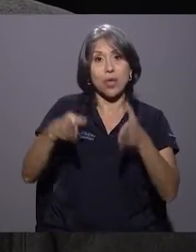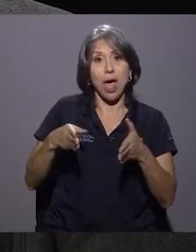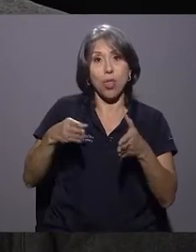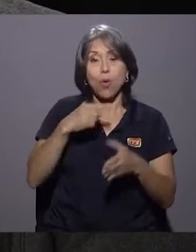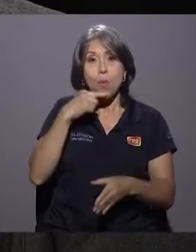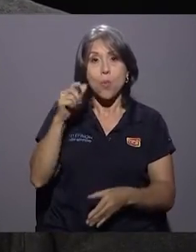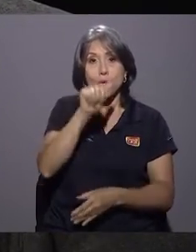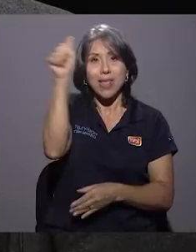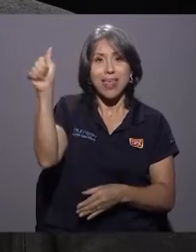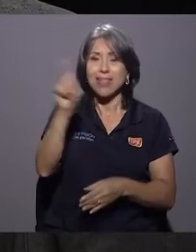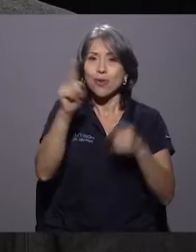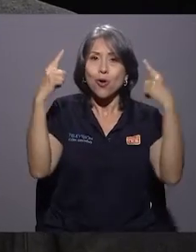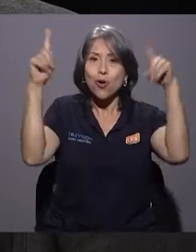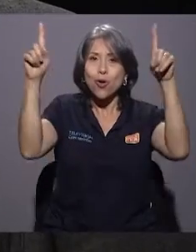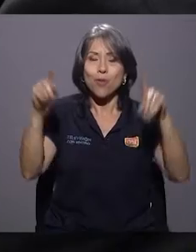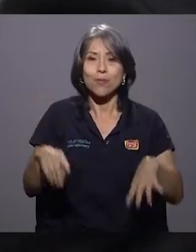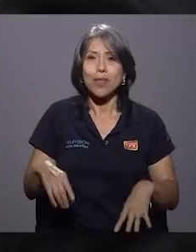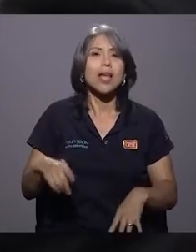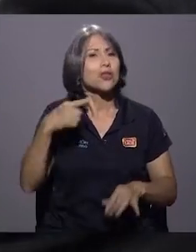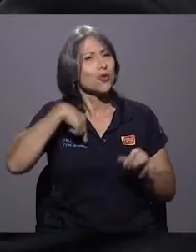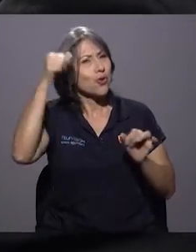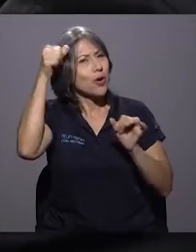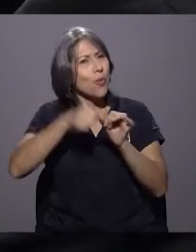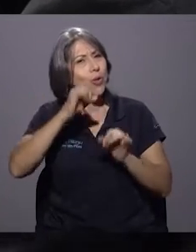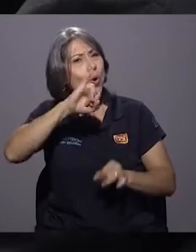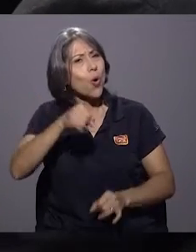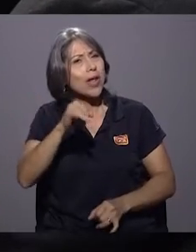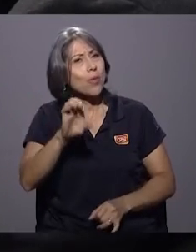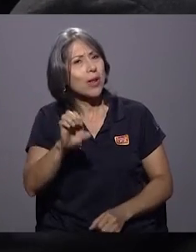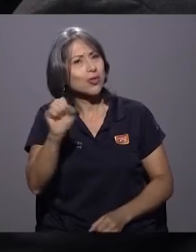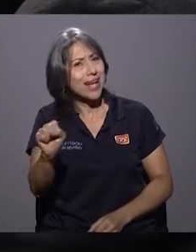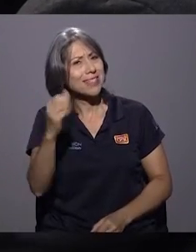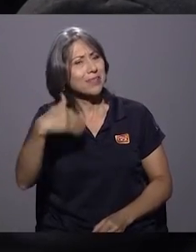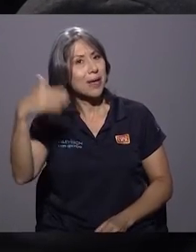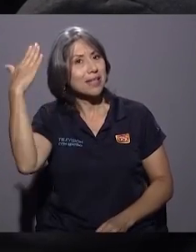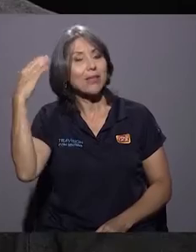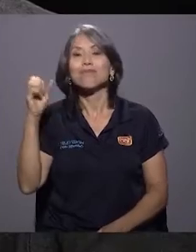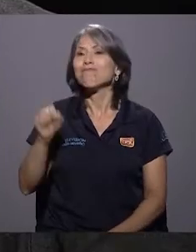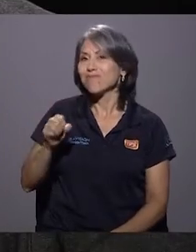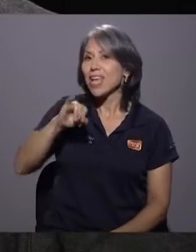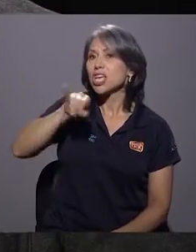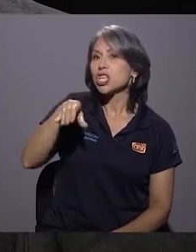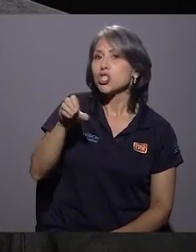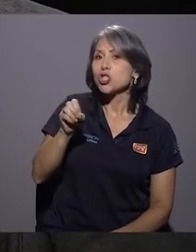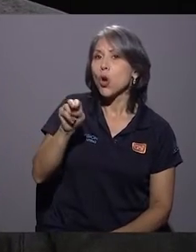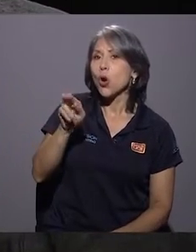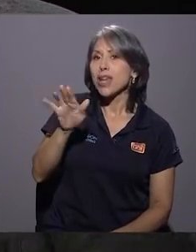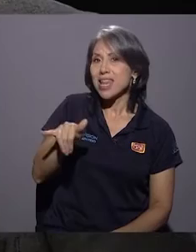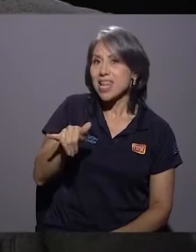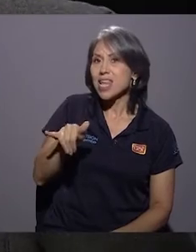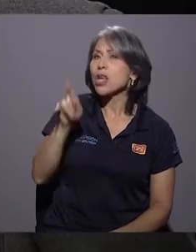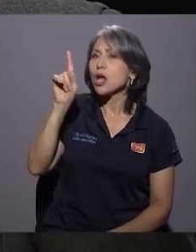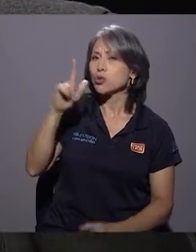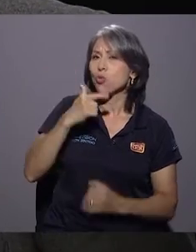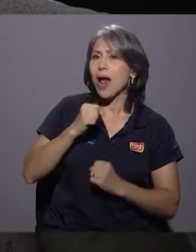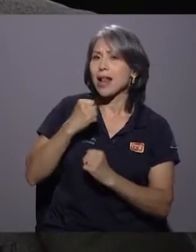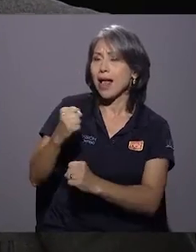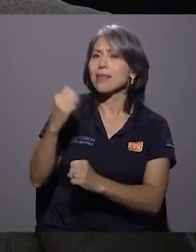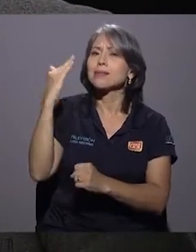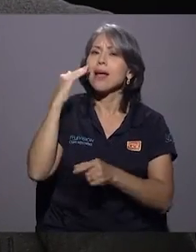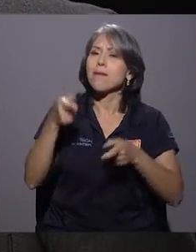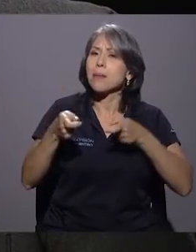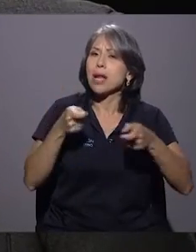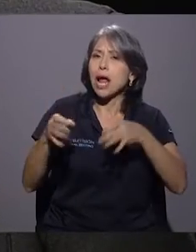porque no nos confundamos. Recuerdo a Jorge Eduardo Sánchez en el pasado. Exactamente. Johnny ha sido un alcalde que sabe manejar muy bien su